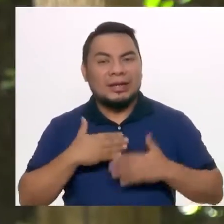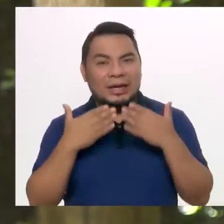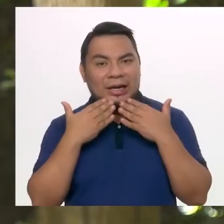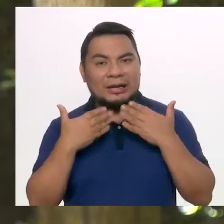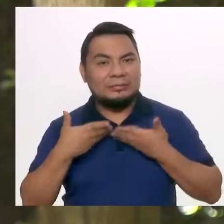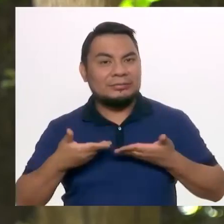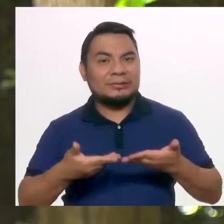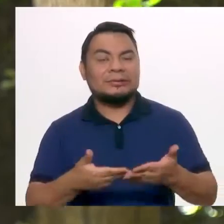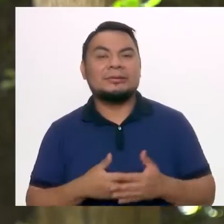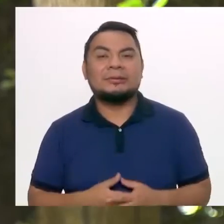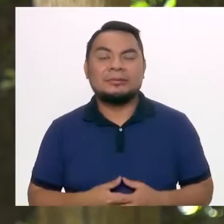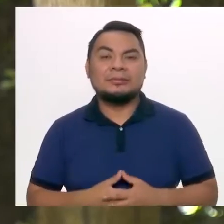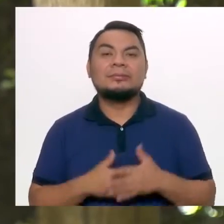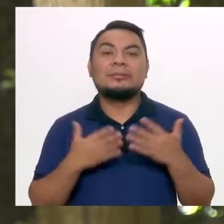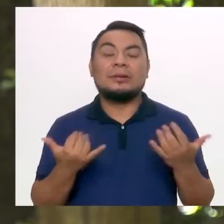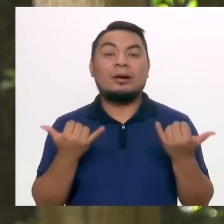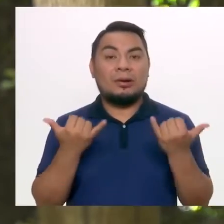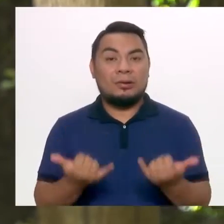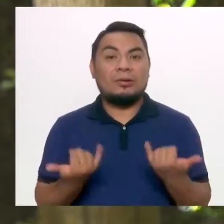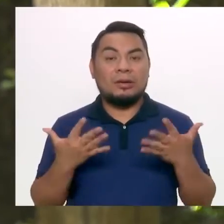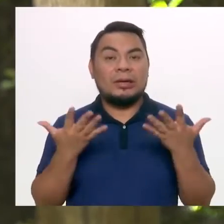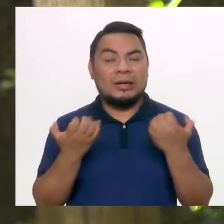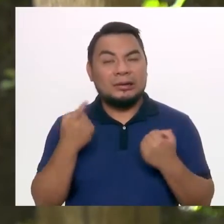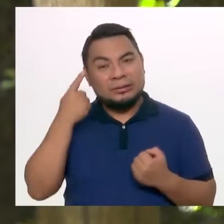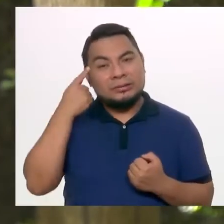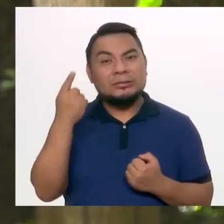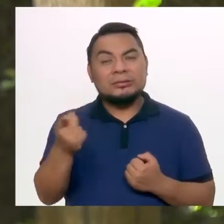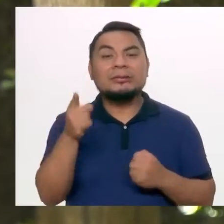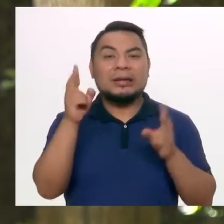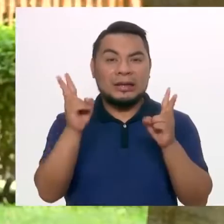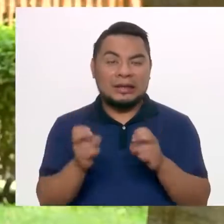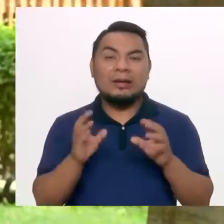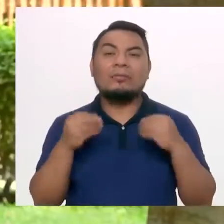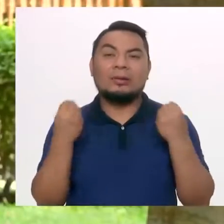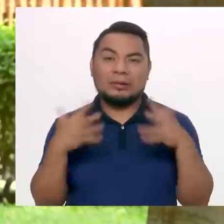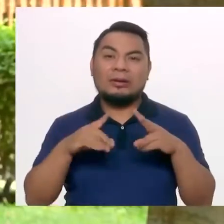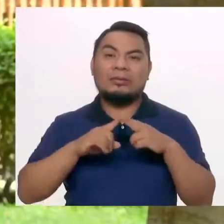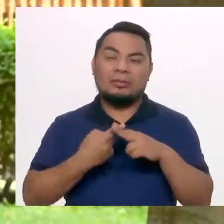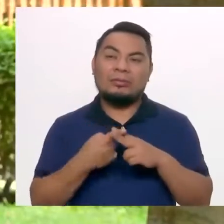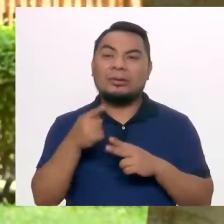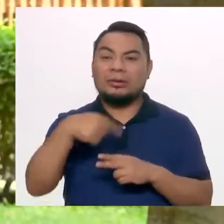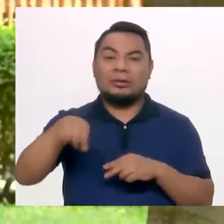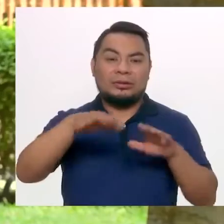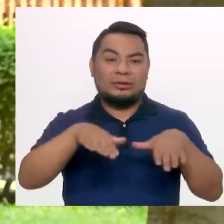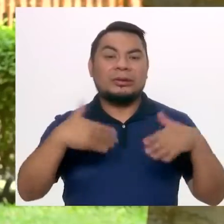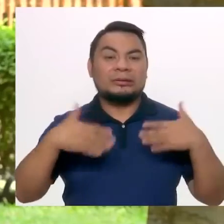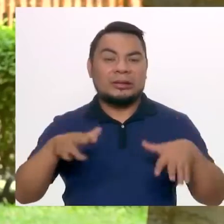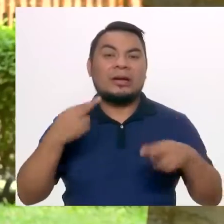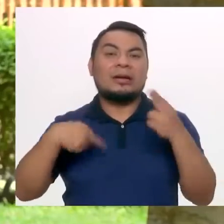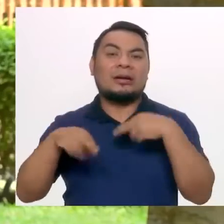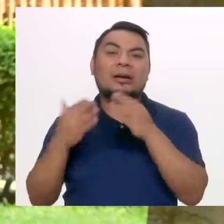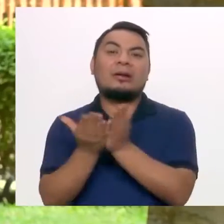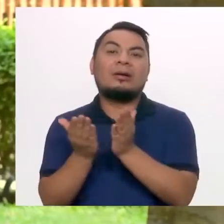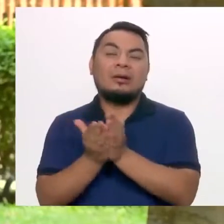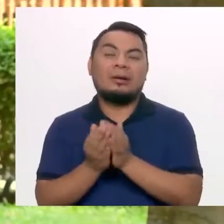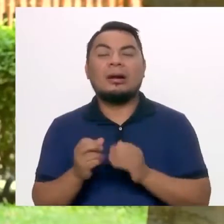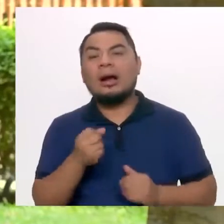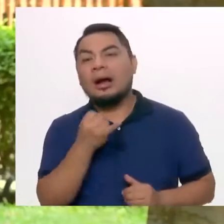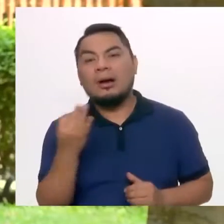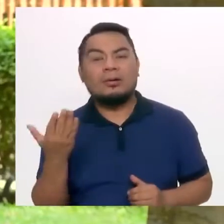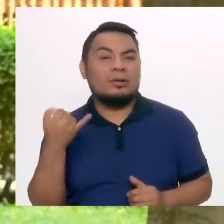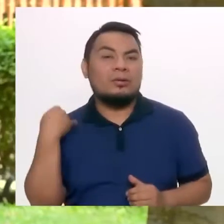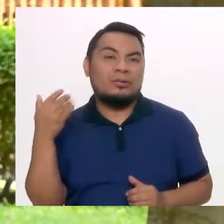Mucho gusto, muchas gracias por invitarme. Bueno, el día de hoy queremos tocar justamente este tema porque ya comenzaron los chicos del colegio, las